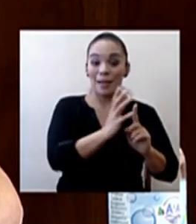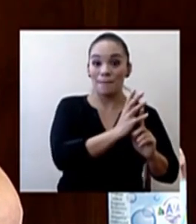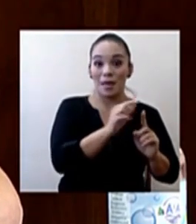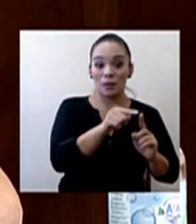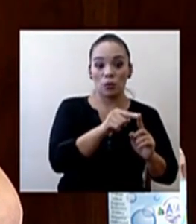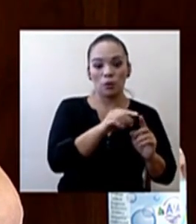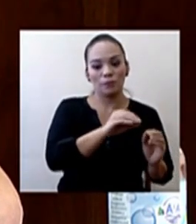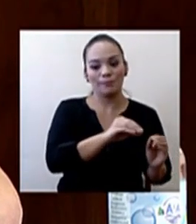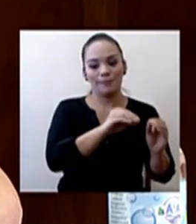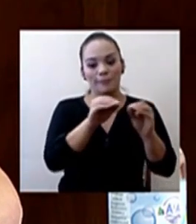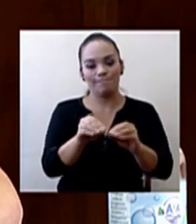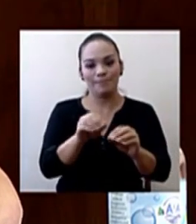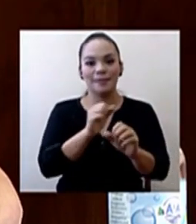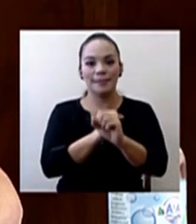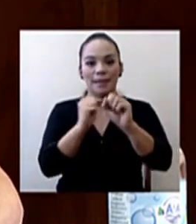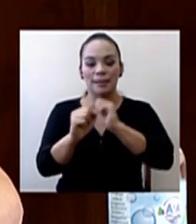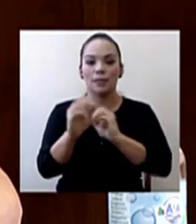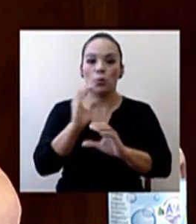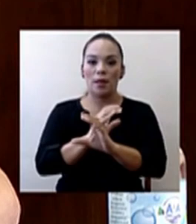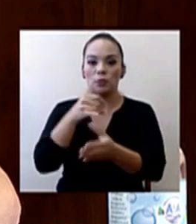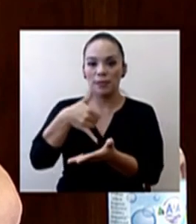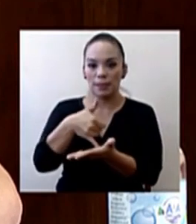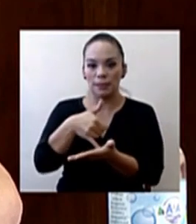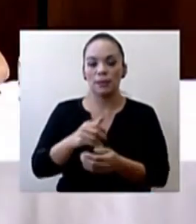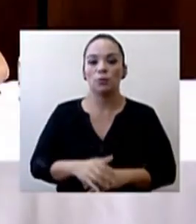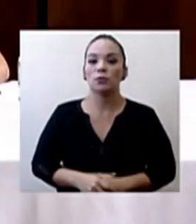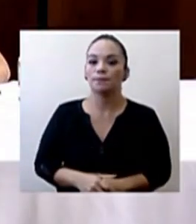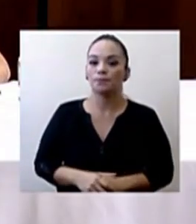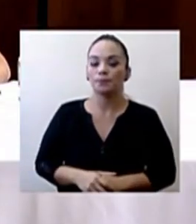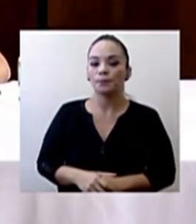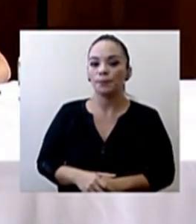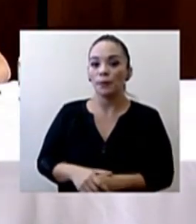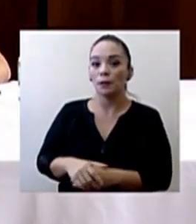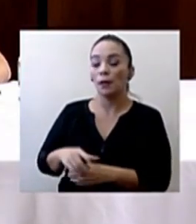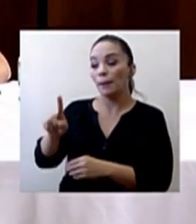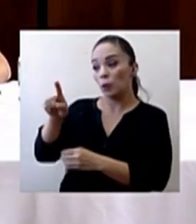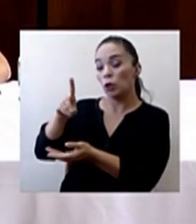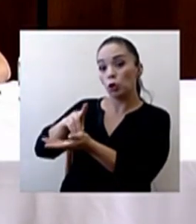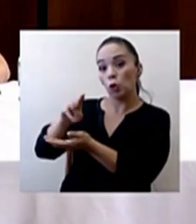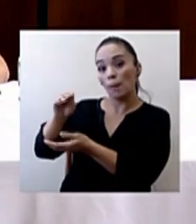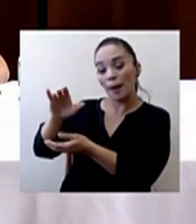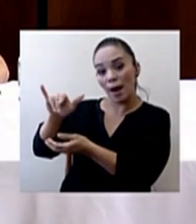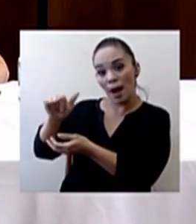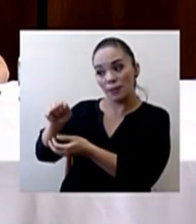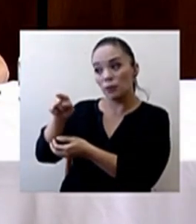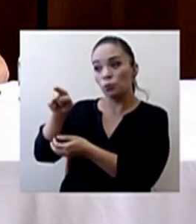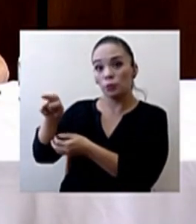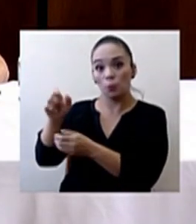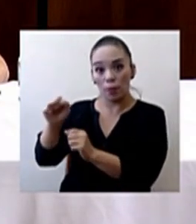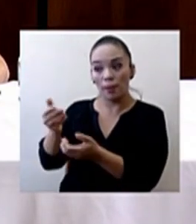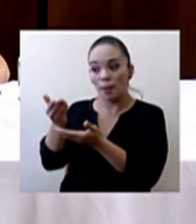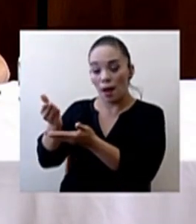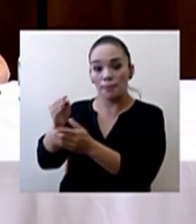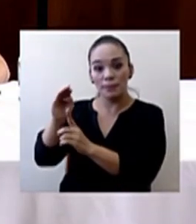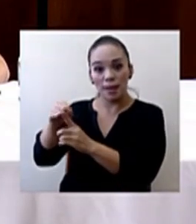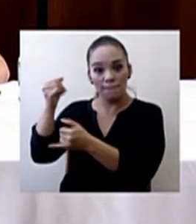¿cómo se dice? a las salas de cuidados intensivos. Doctor Macaya, tal vez su mensaje final para esta conferencia.